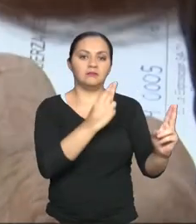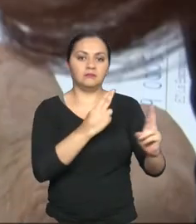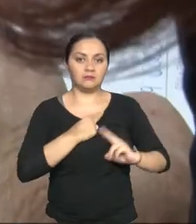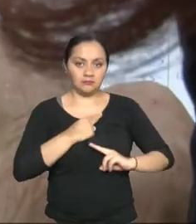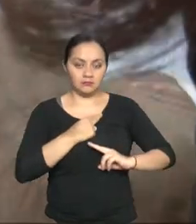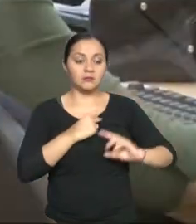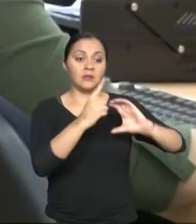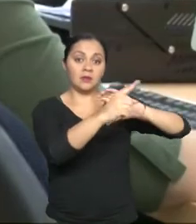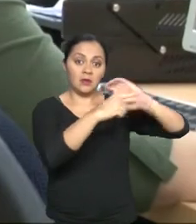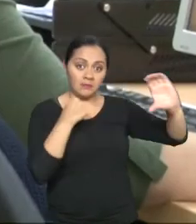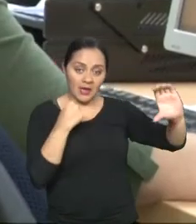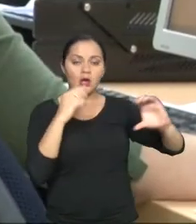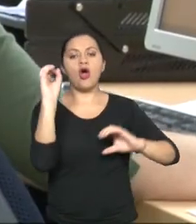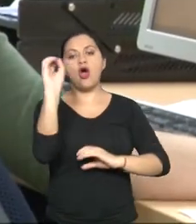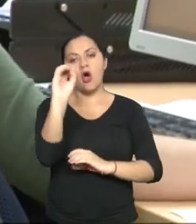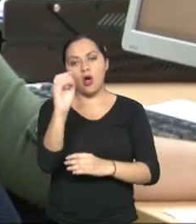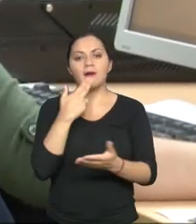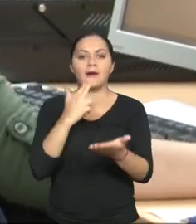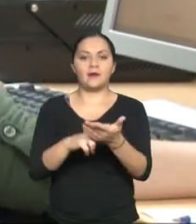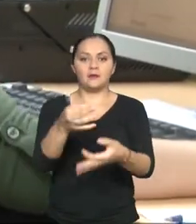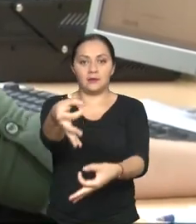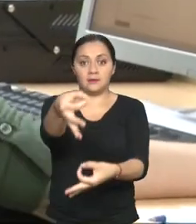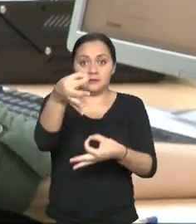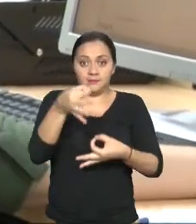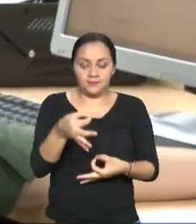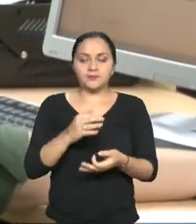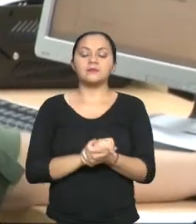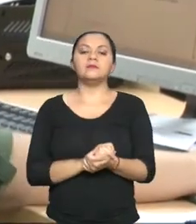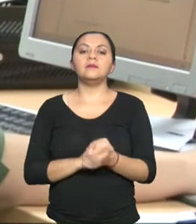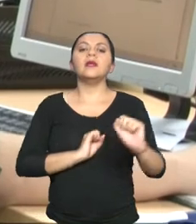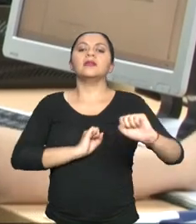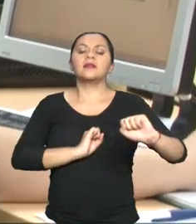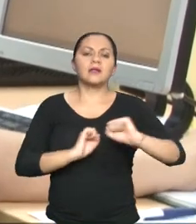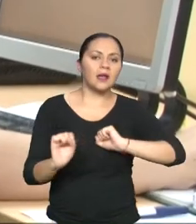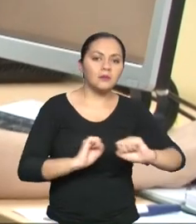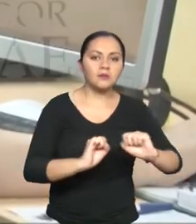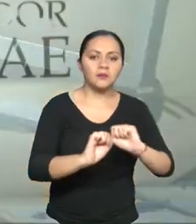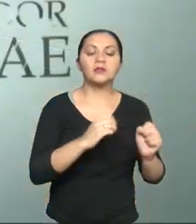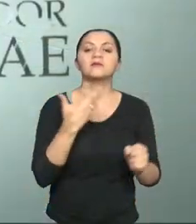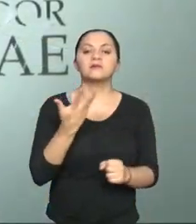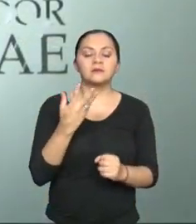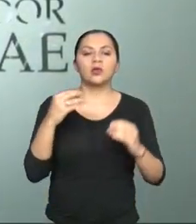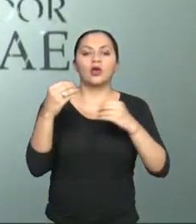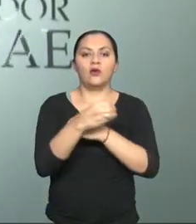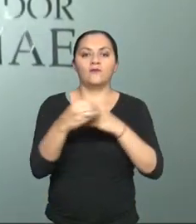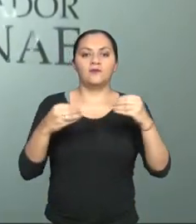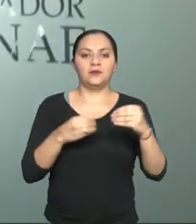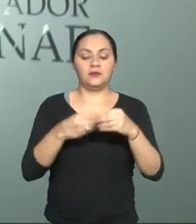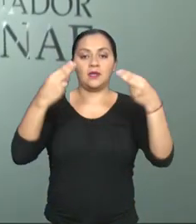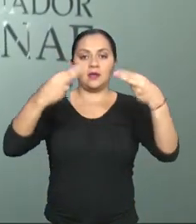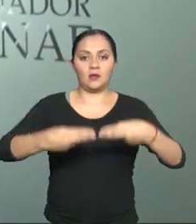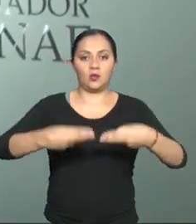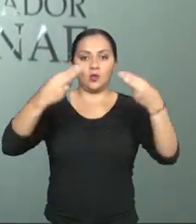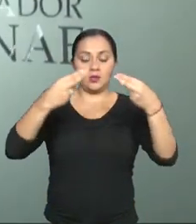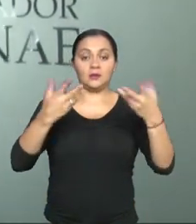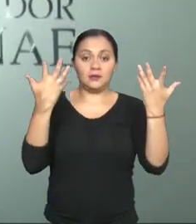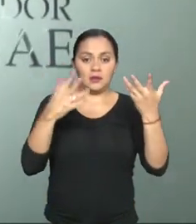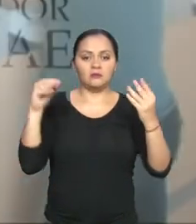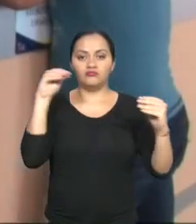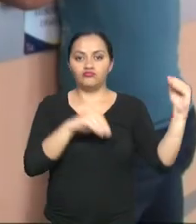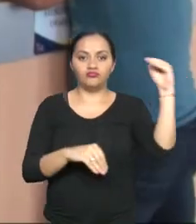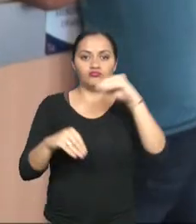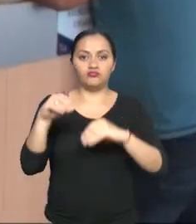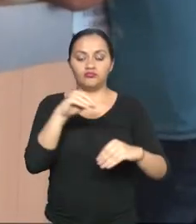físico o vía correo electrónico realizar el trámite por medio de un agente de aduana el cual elaborará la